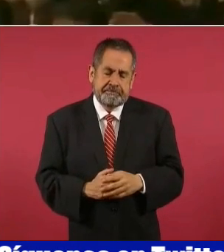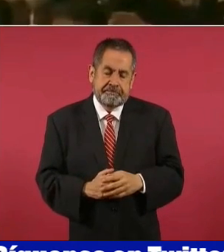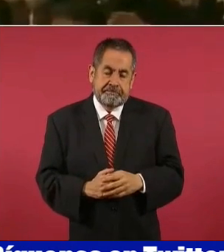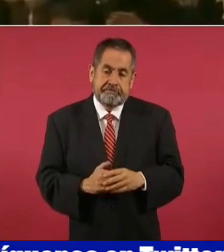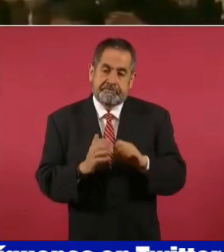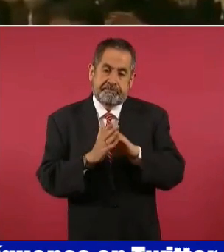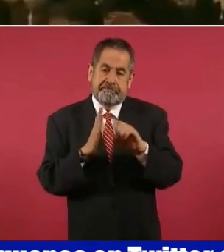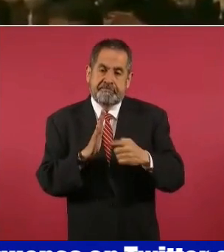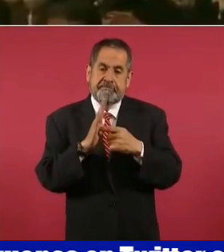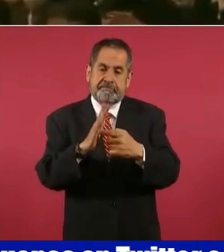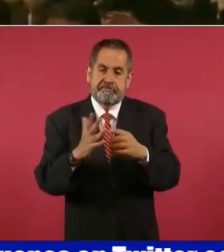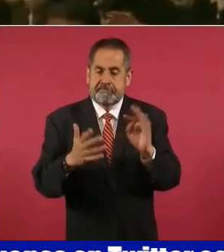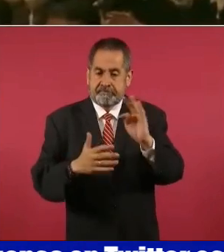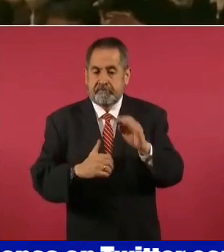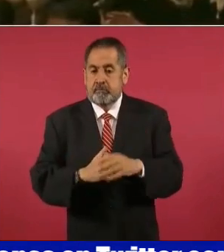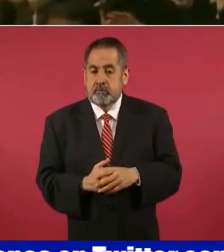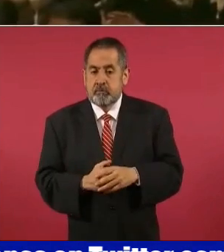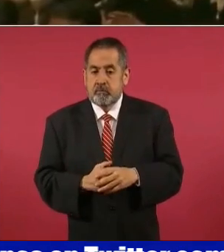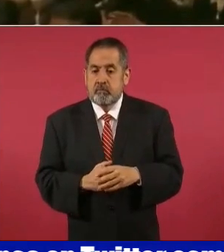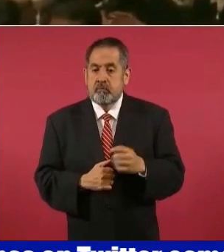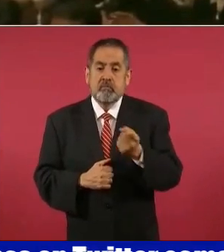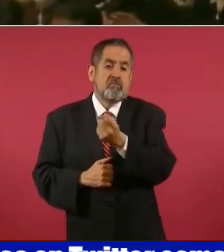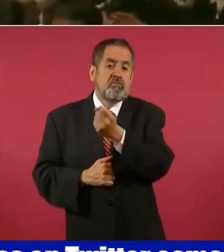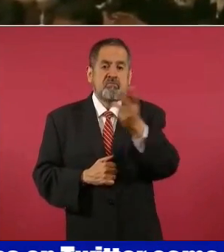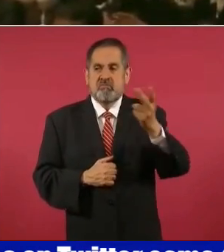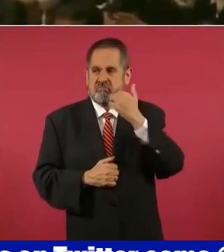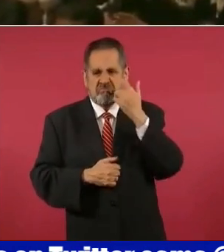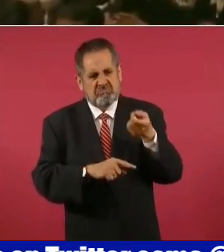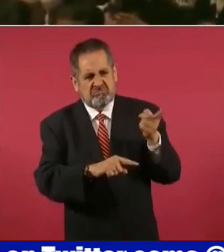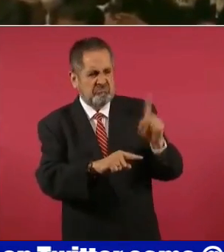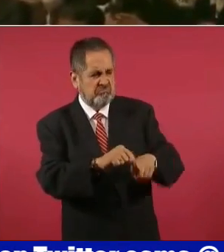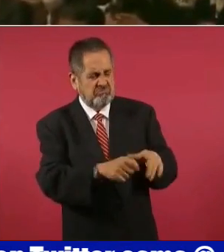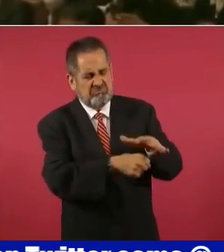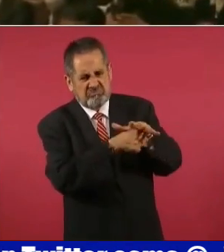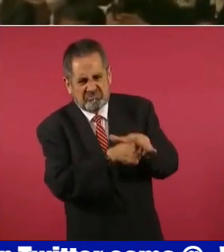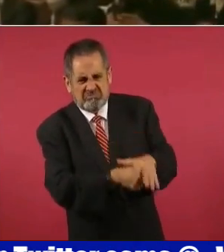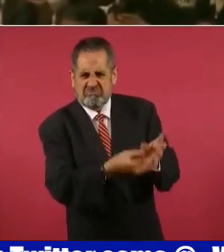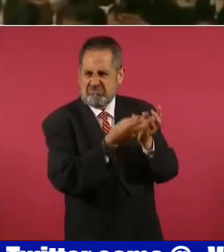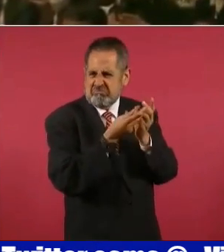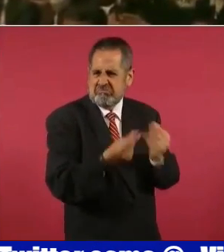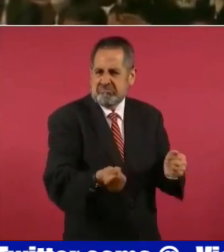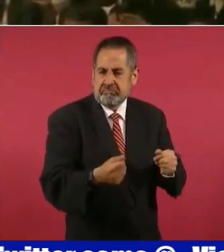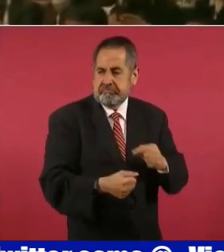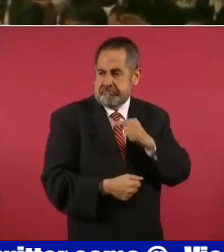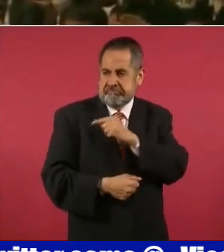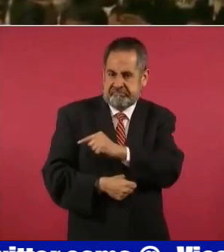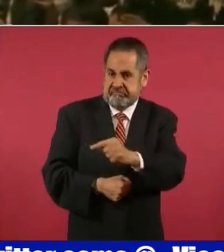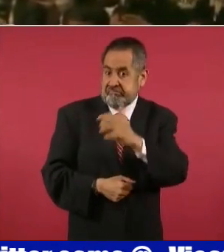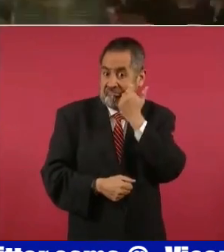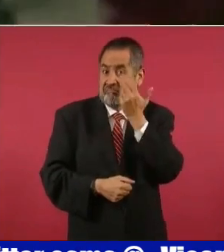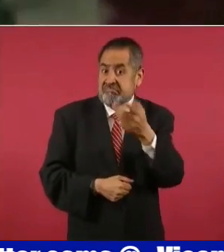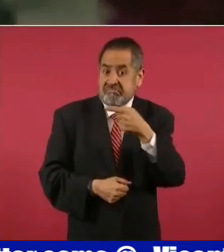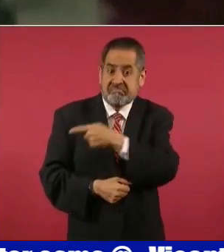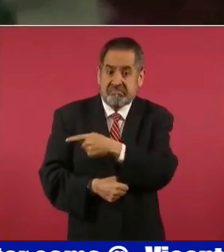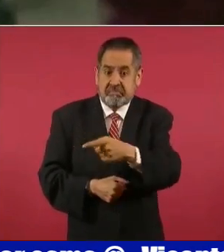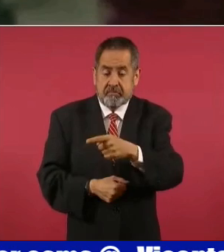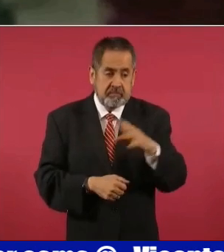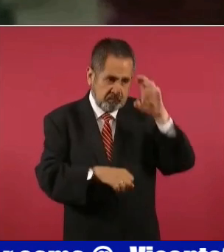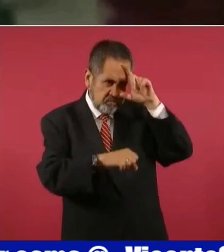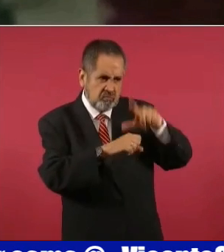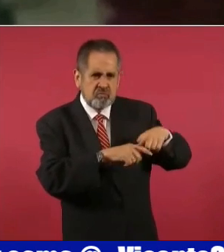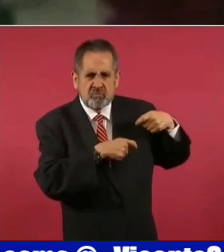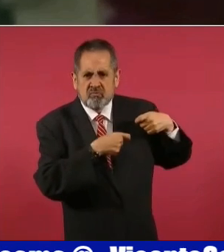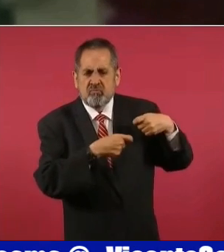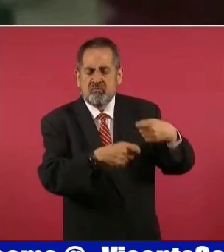Tengo claro que quienes quieren desean aniquilar a las culturas ancestrales, en particular las culturas